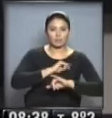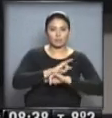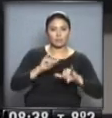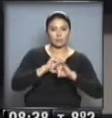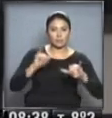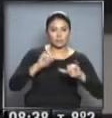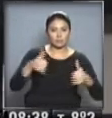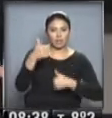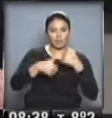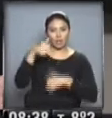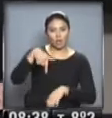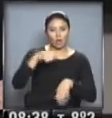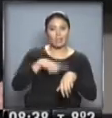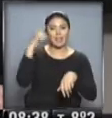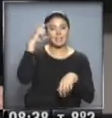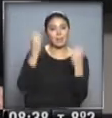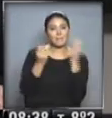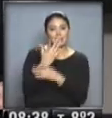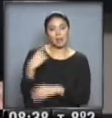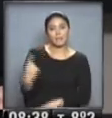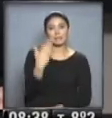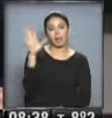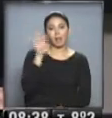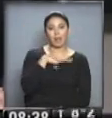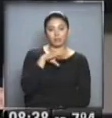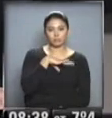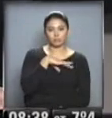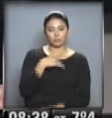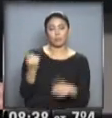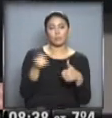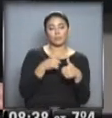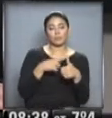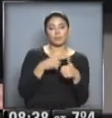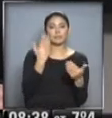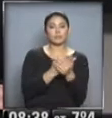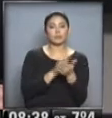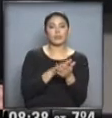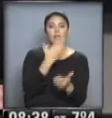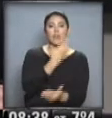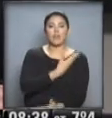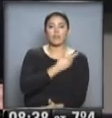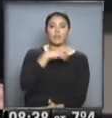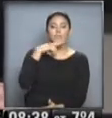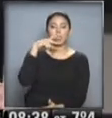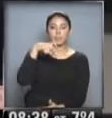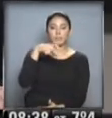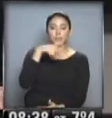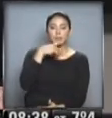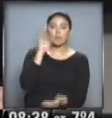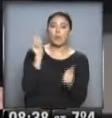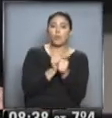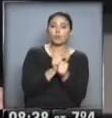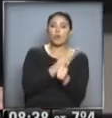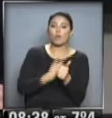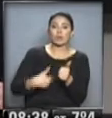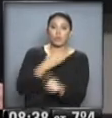electoral hoy a partir de las 10 de la mañana. Primer acto en conjunto. El primer candidato del Frente para la Victoria, Martín Insaurralde, junto al gobernador de la